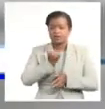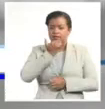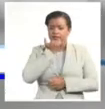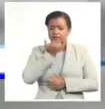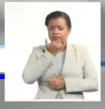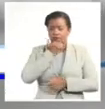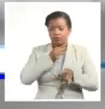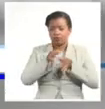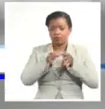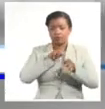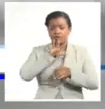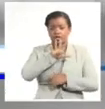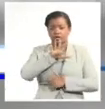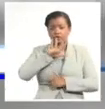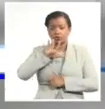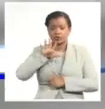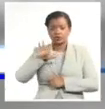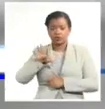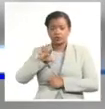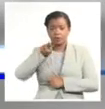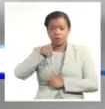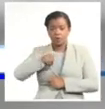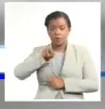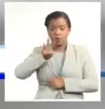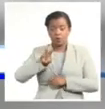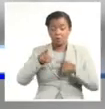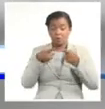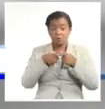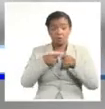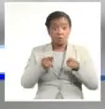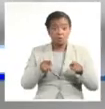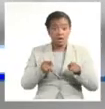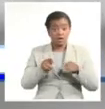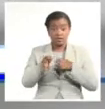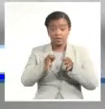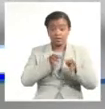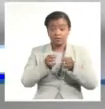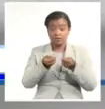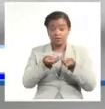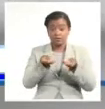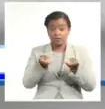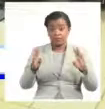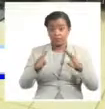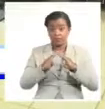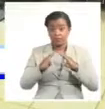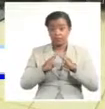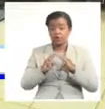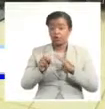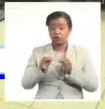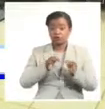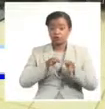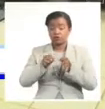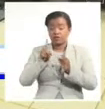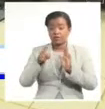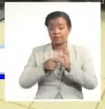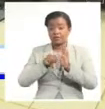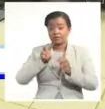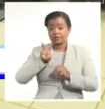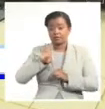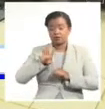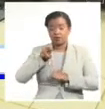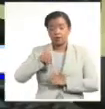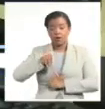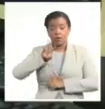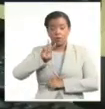con 555 megawatt, mientras en la generación distribuida no estarán disponibles 1.035 megawatt por